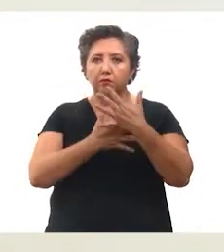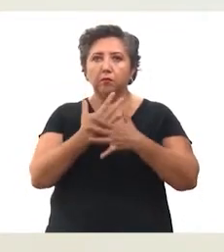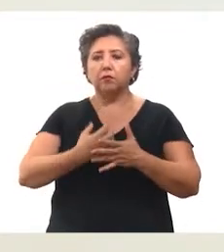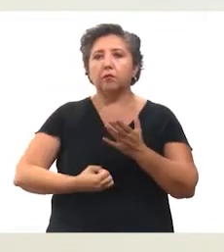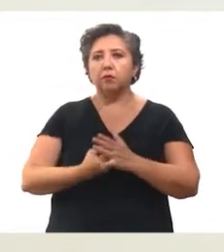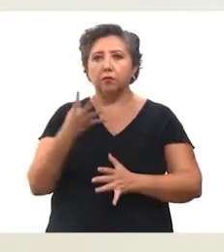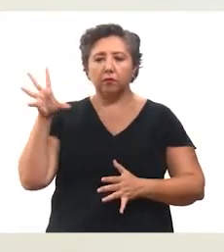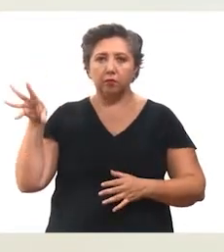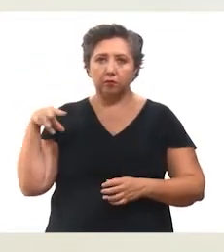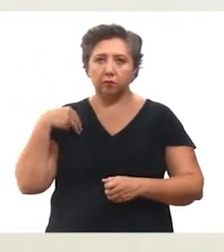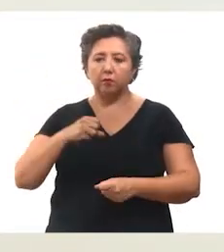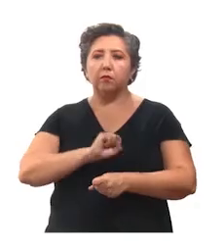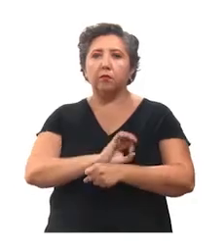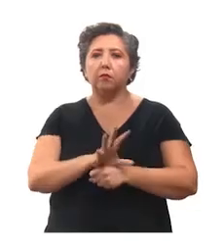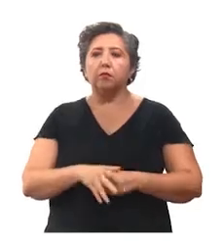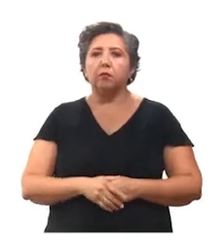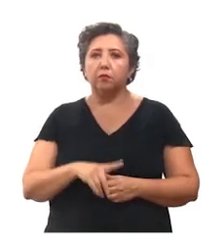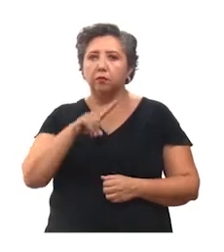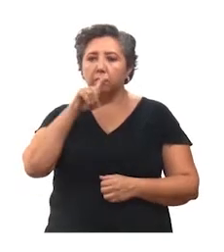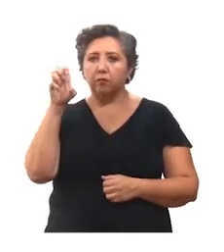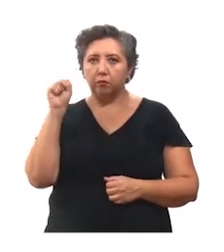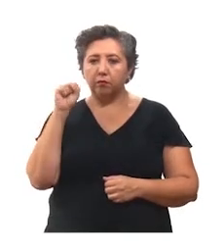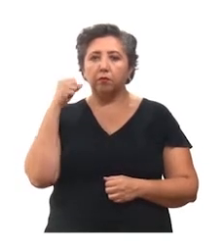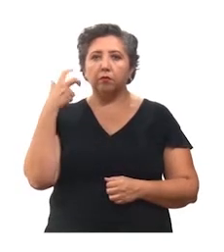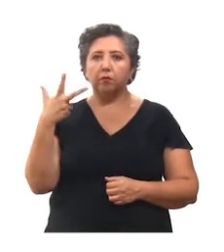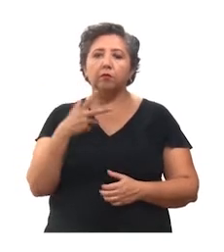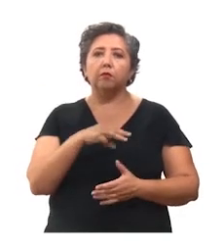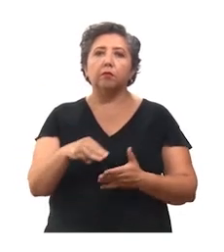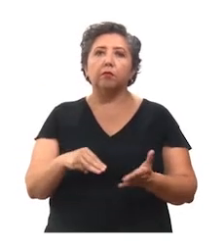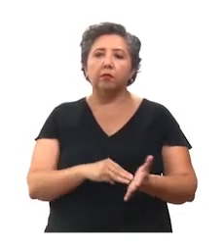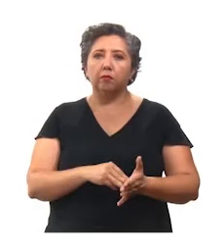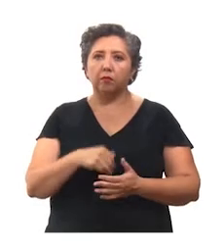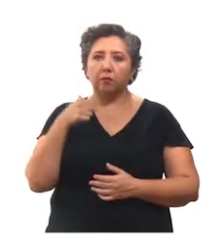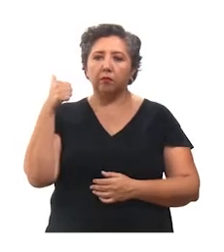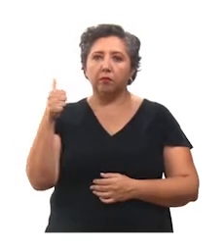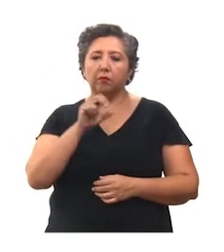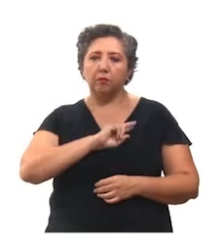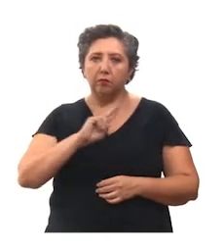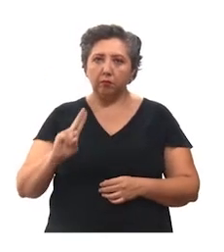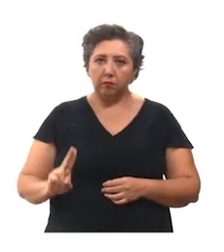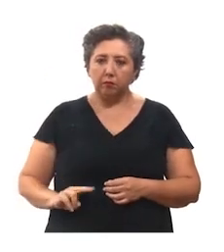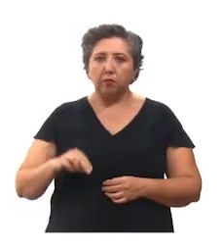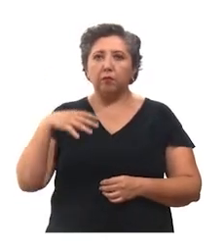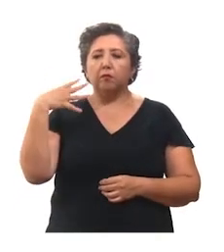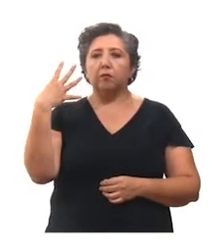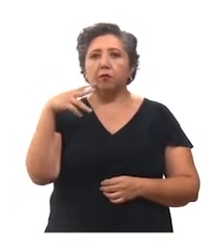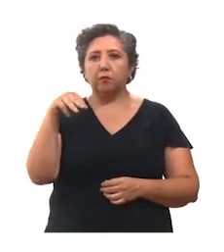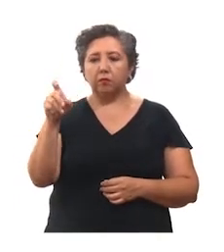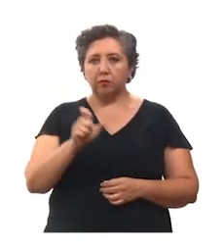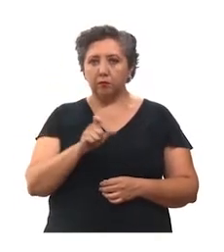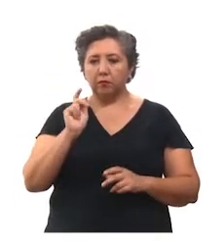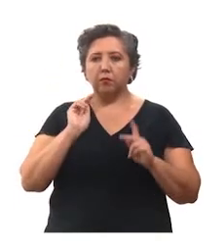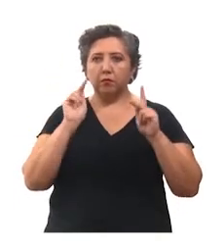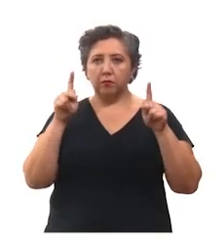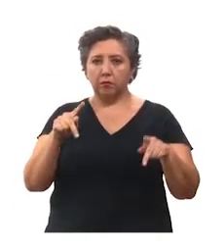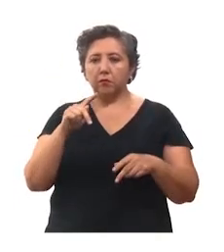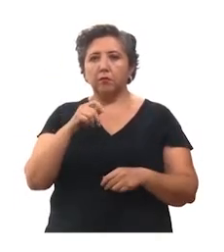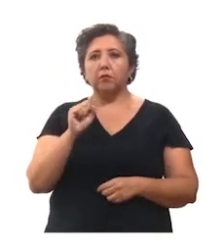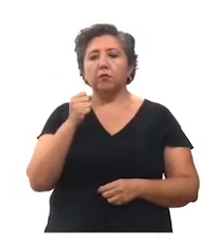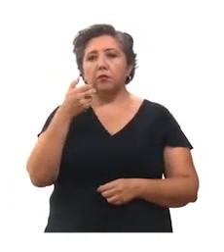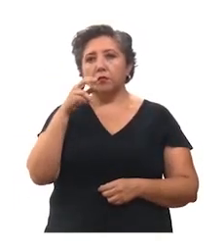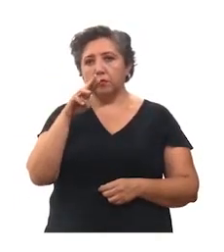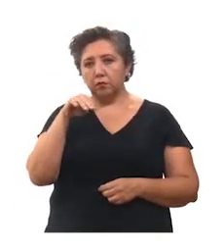nuevos contagios de coronavirus, 168 en Mérida, 6 en Umán, 4 en Mashcanú, Progreso y